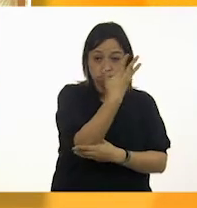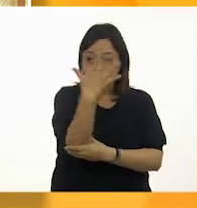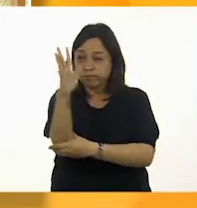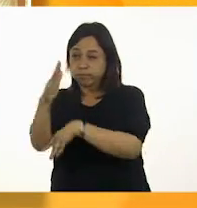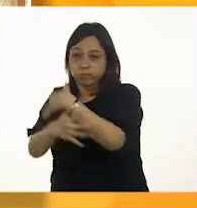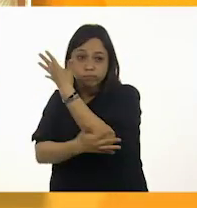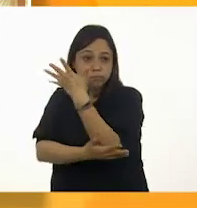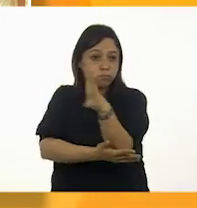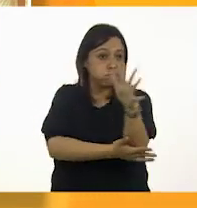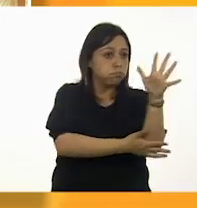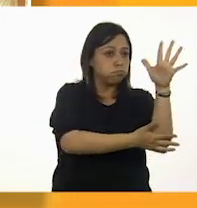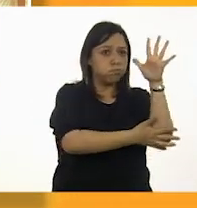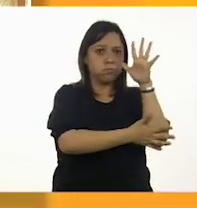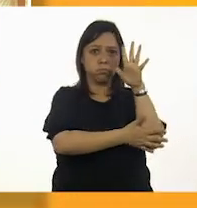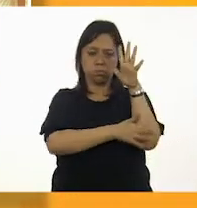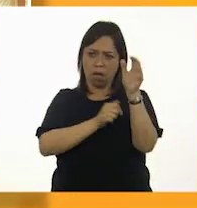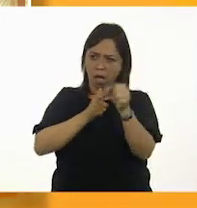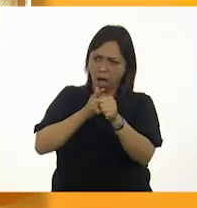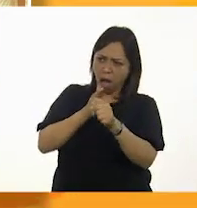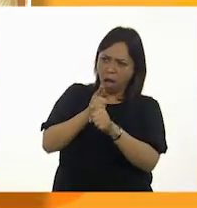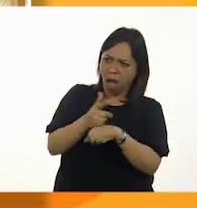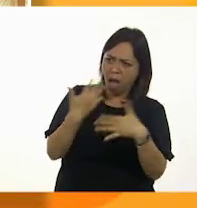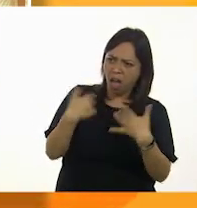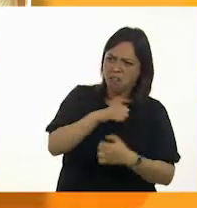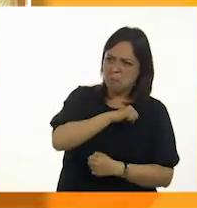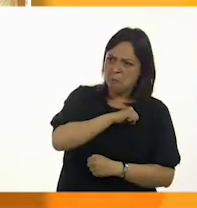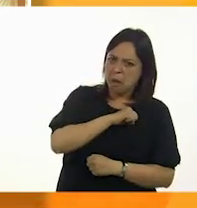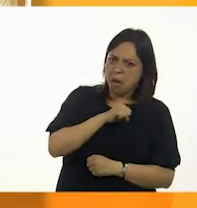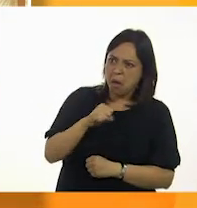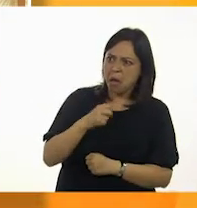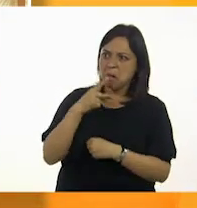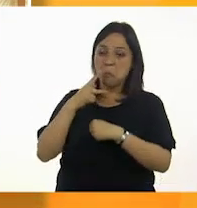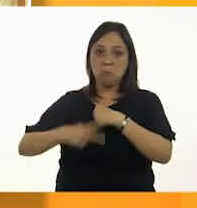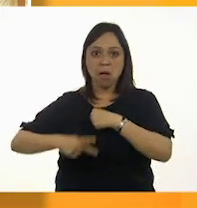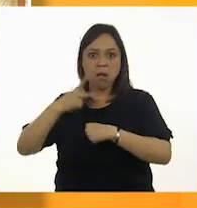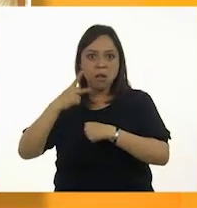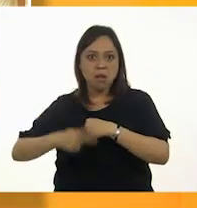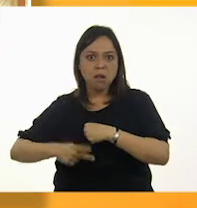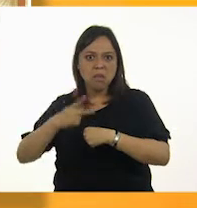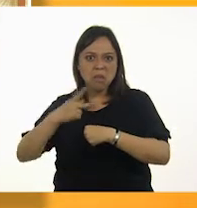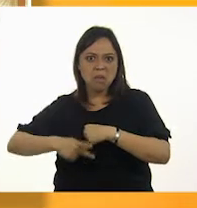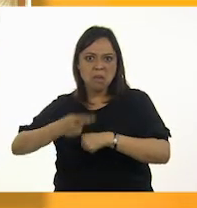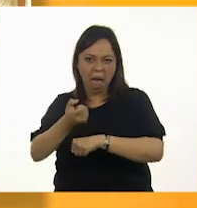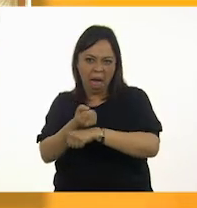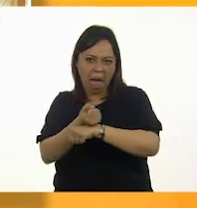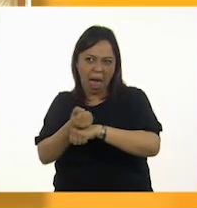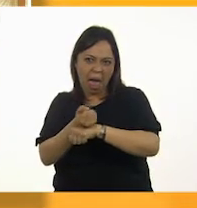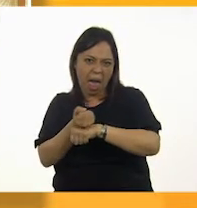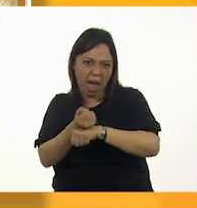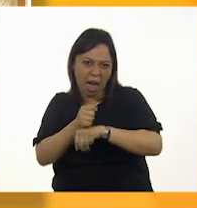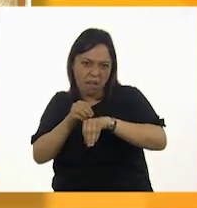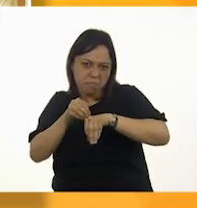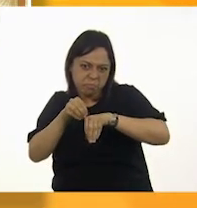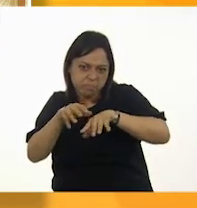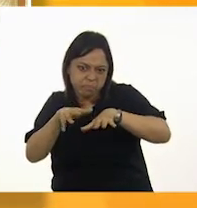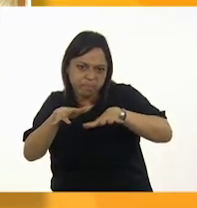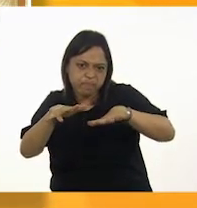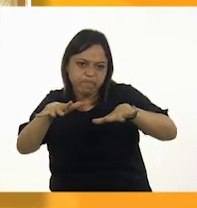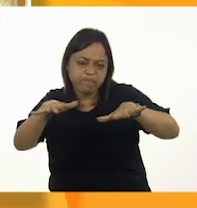nunca se había visto un ser tan malo, peligroso y sanguinario como Hugo.